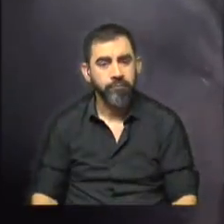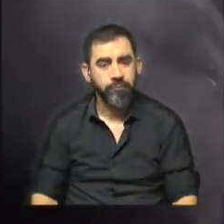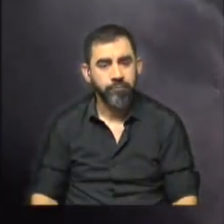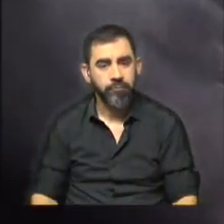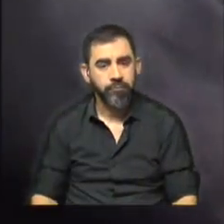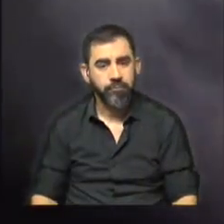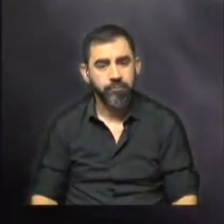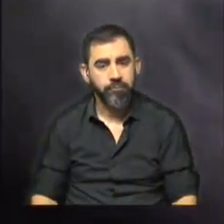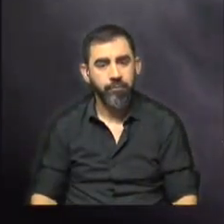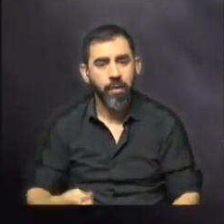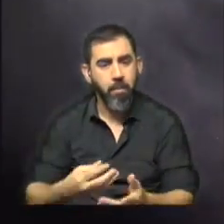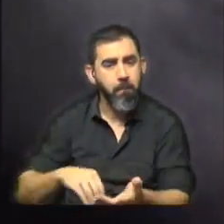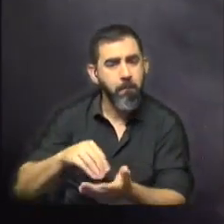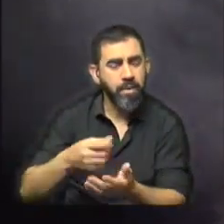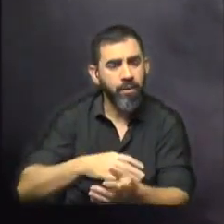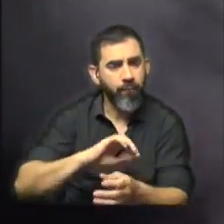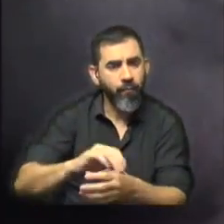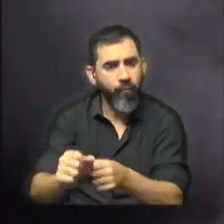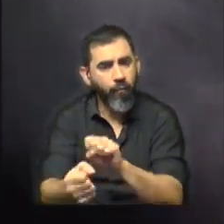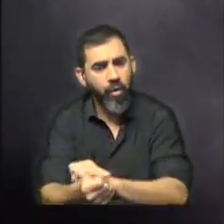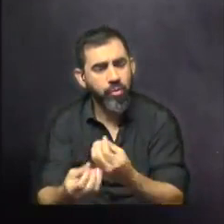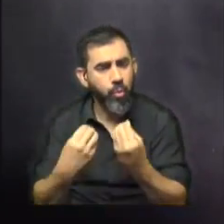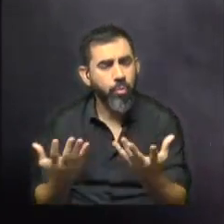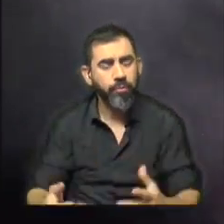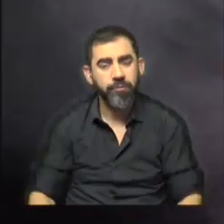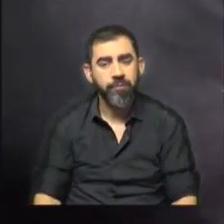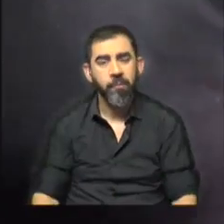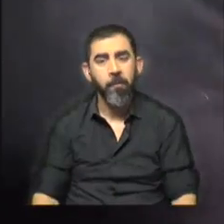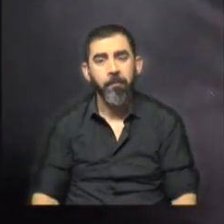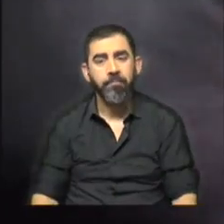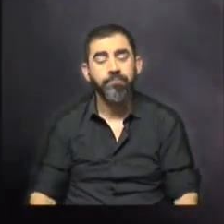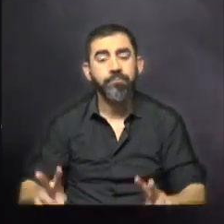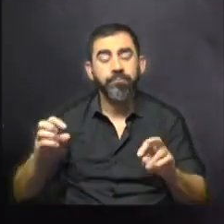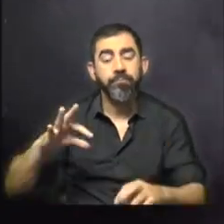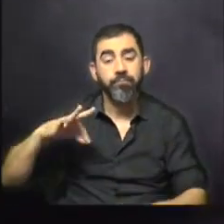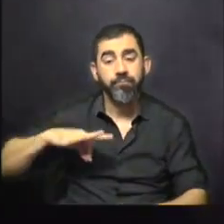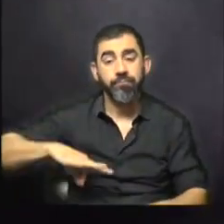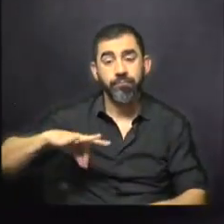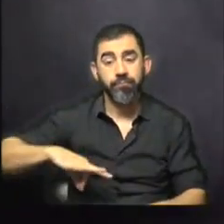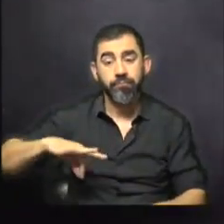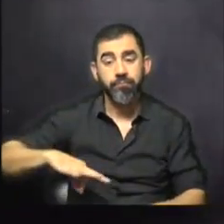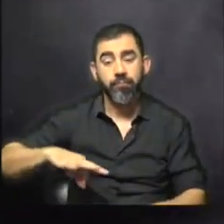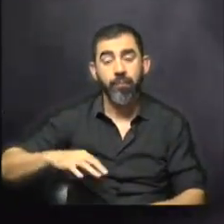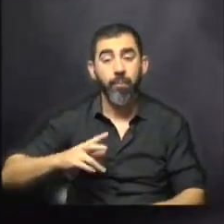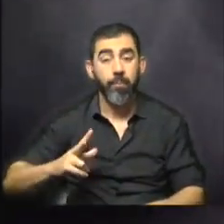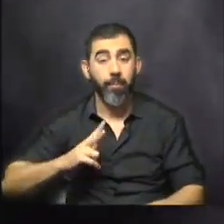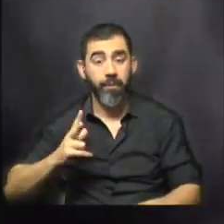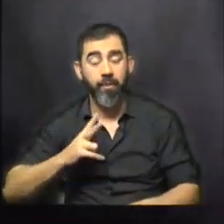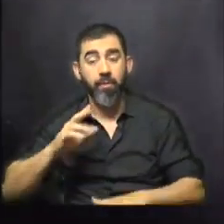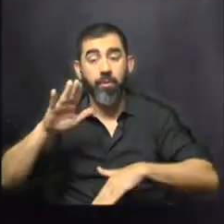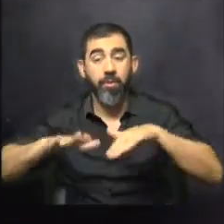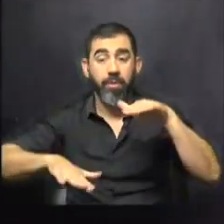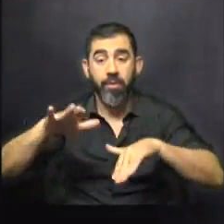mayor esfuerzo en estos últimos años? Sí, bueno, lo que sucede con los salarios y en particular con los salarios del sector privado depende